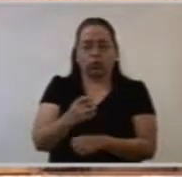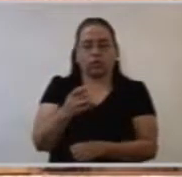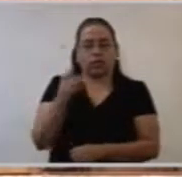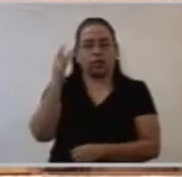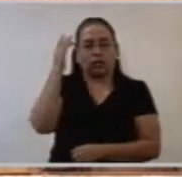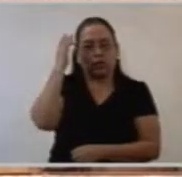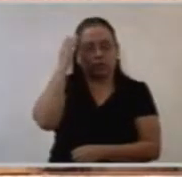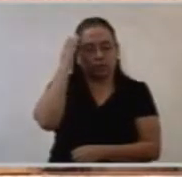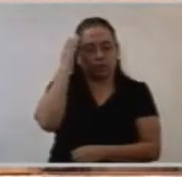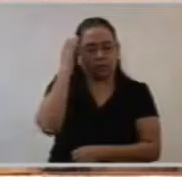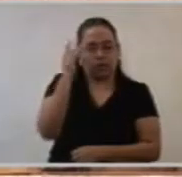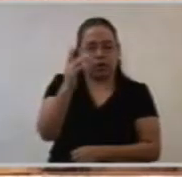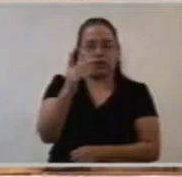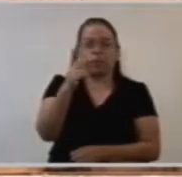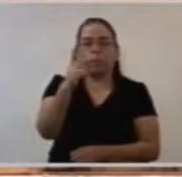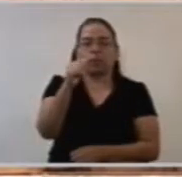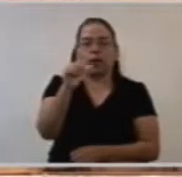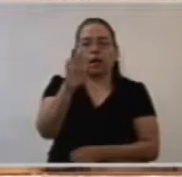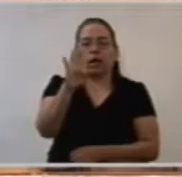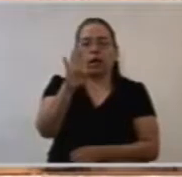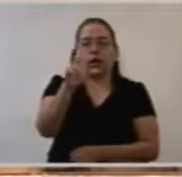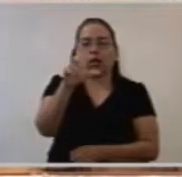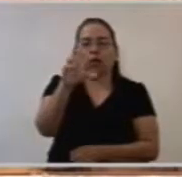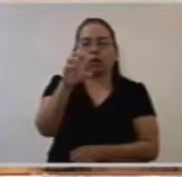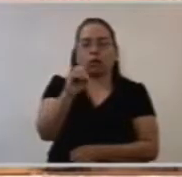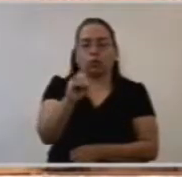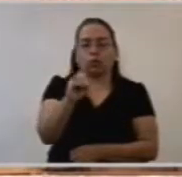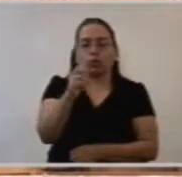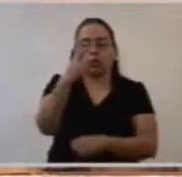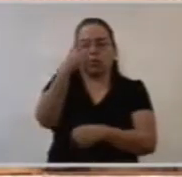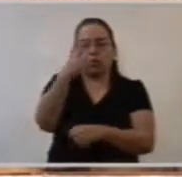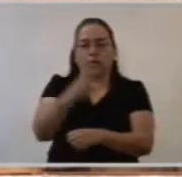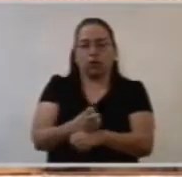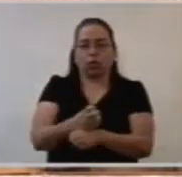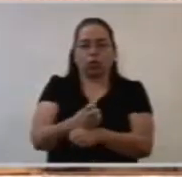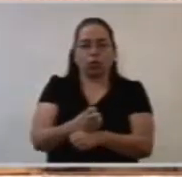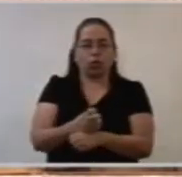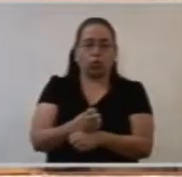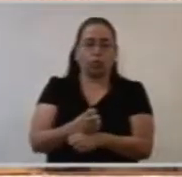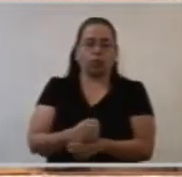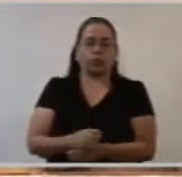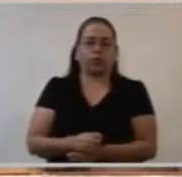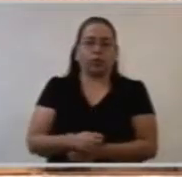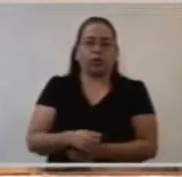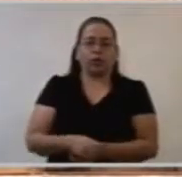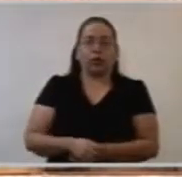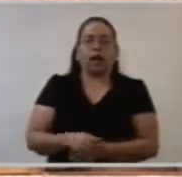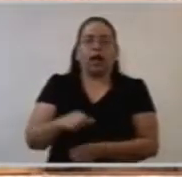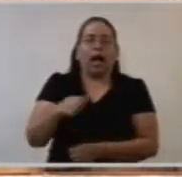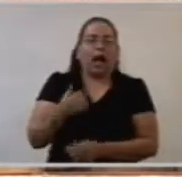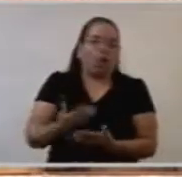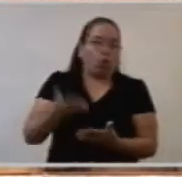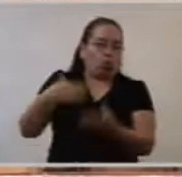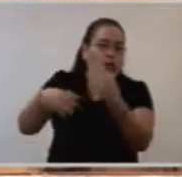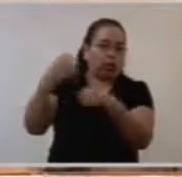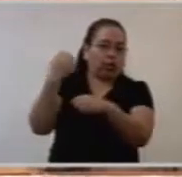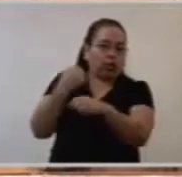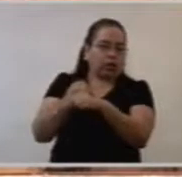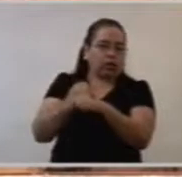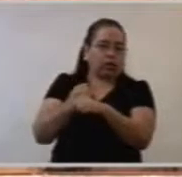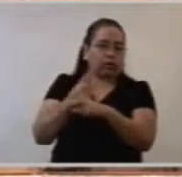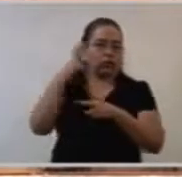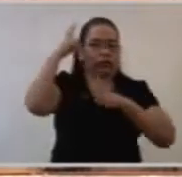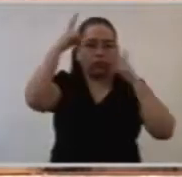Padre que visitó en dos ocasiones esta ciudad de Monterrey y